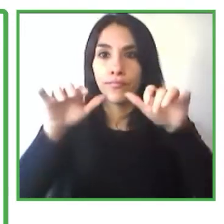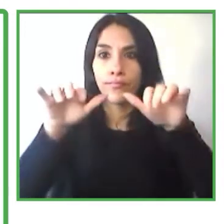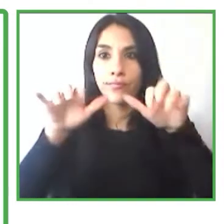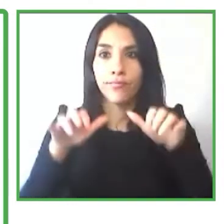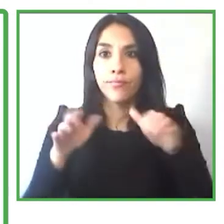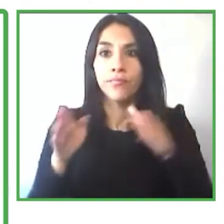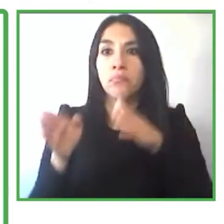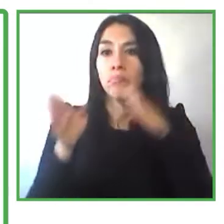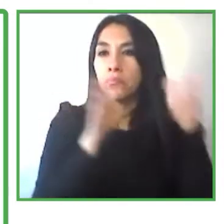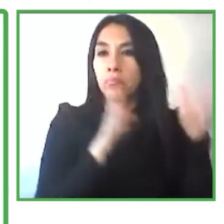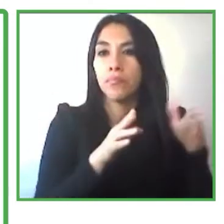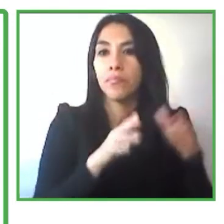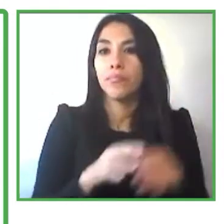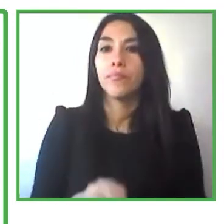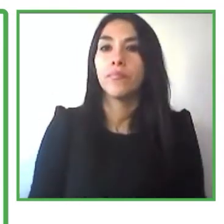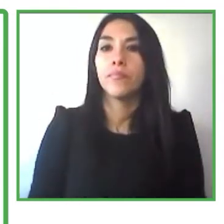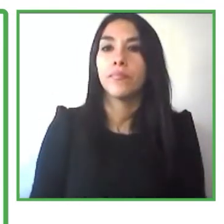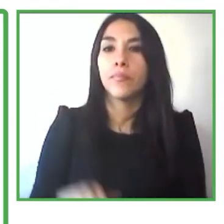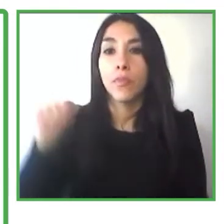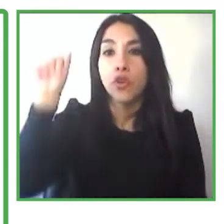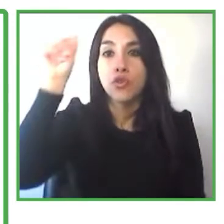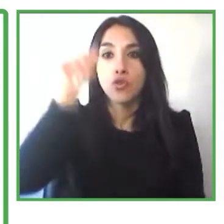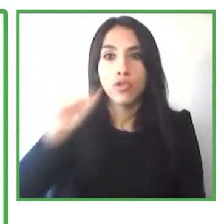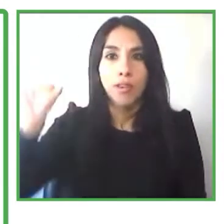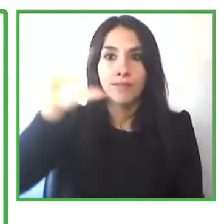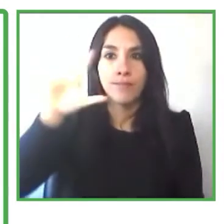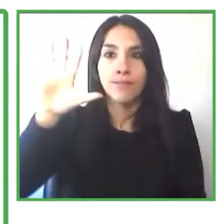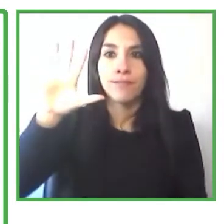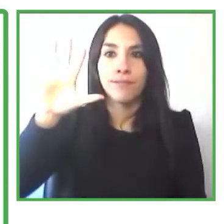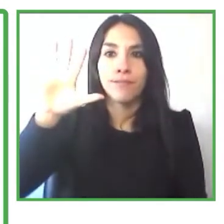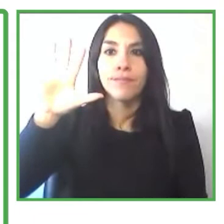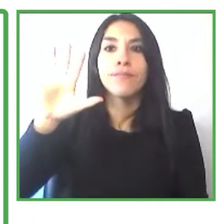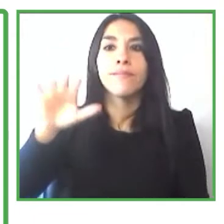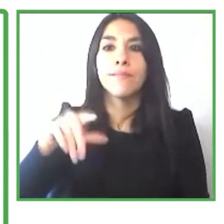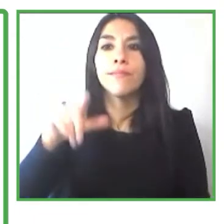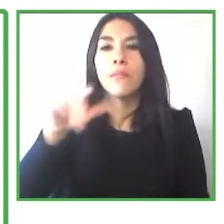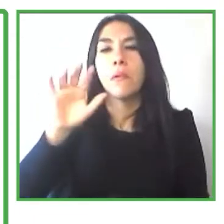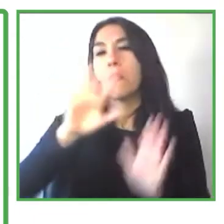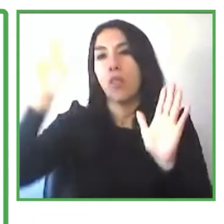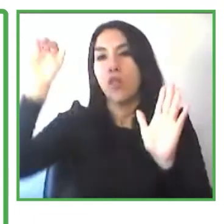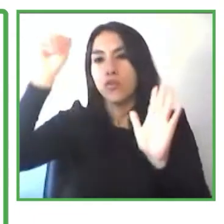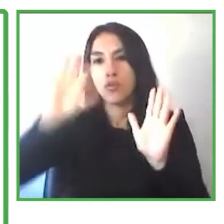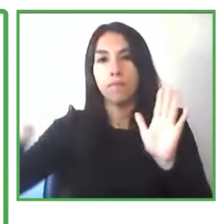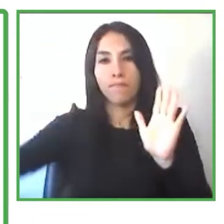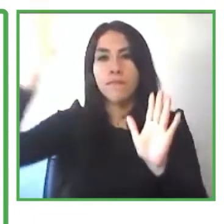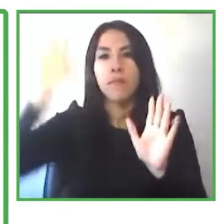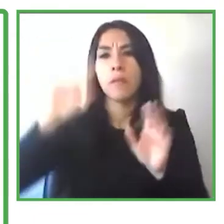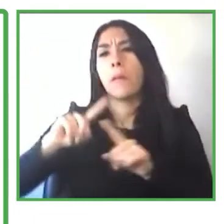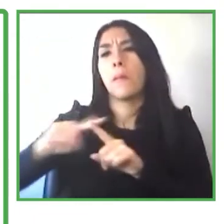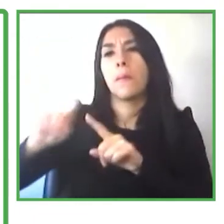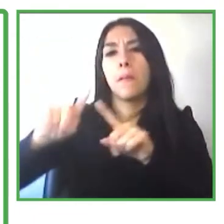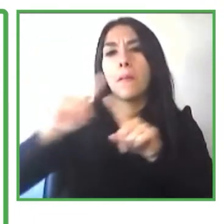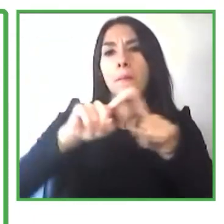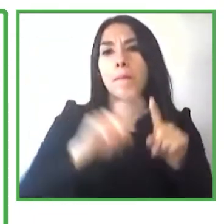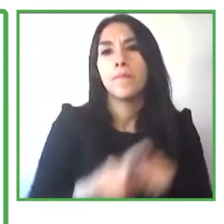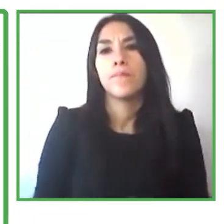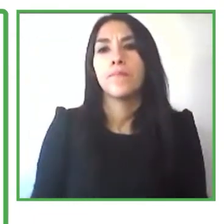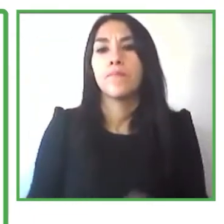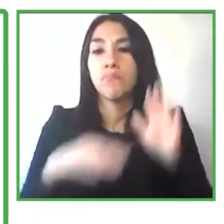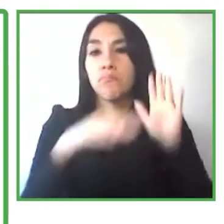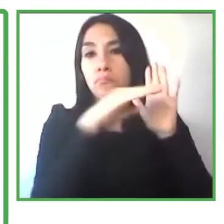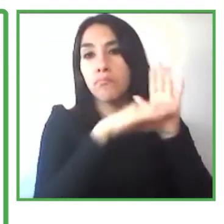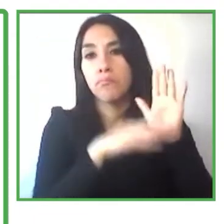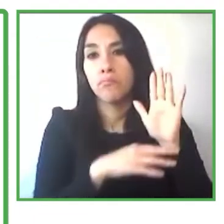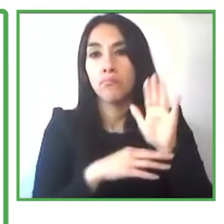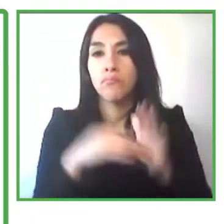hemos pasado con la pandemia a los webinars acá ven una lista de los más recientes para demostrarles qué tipo